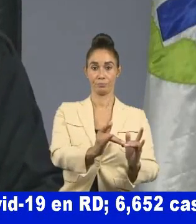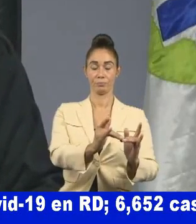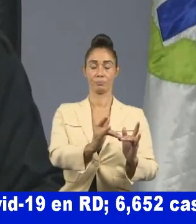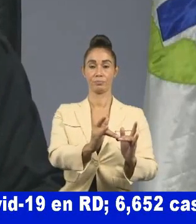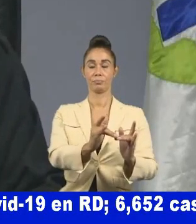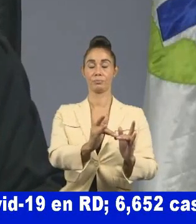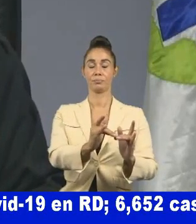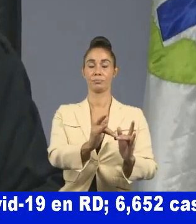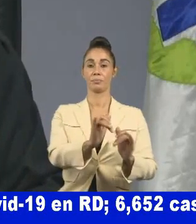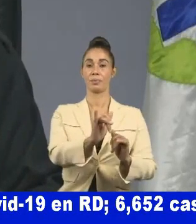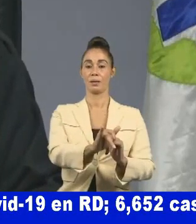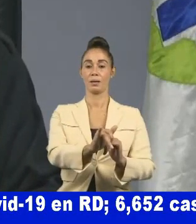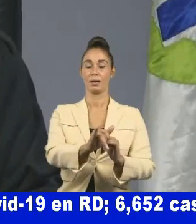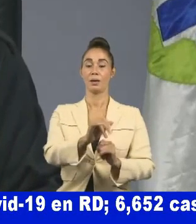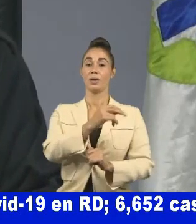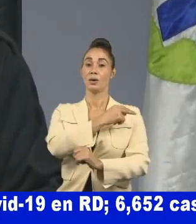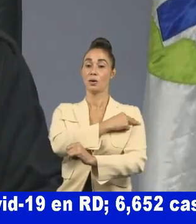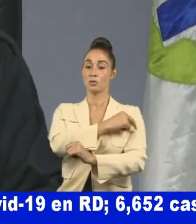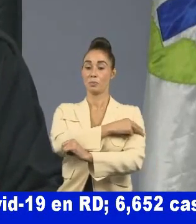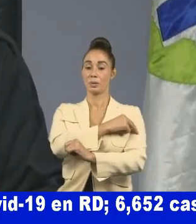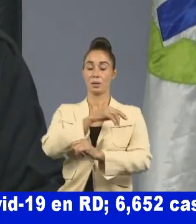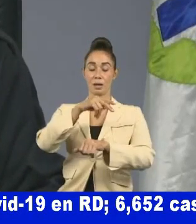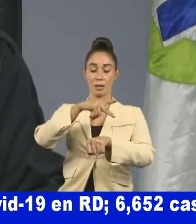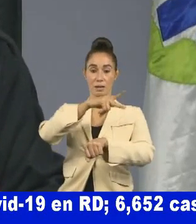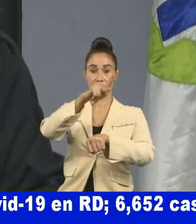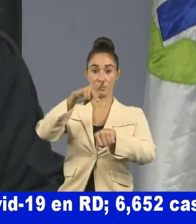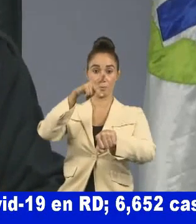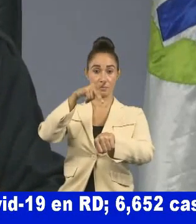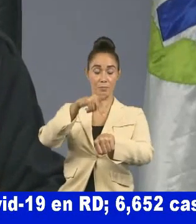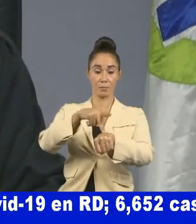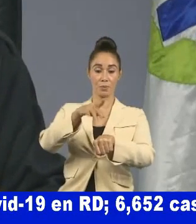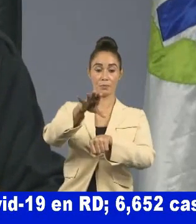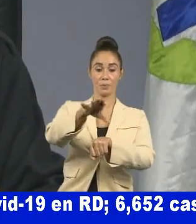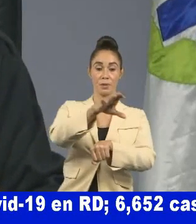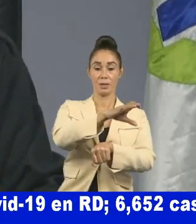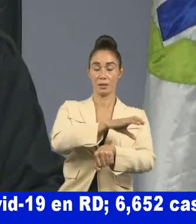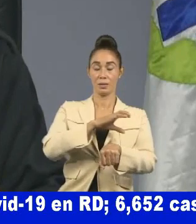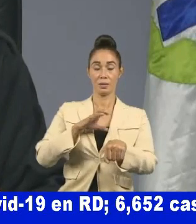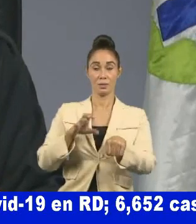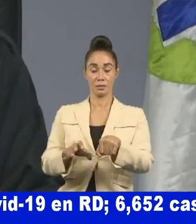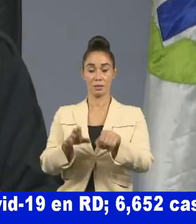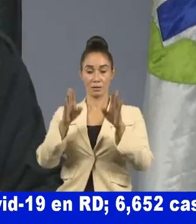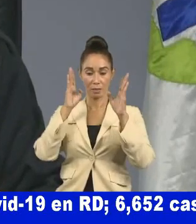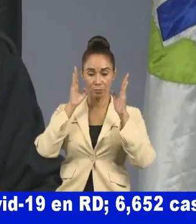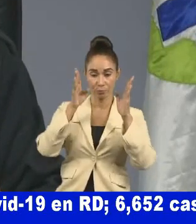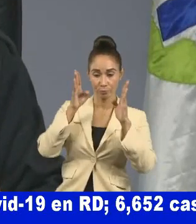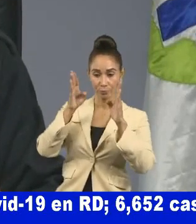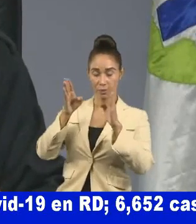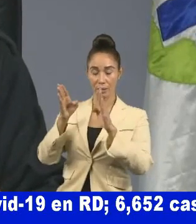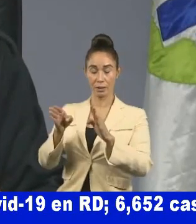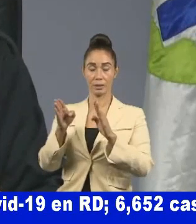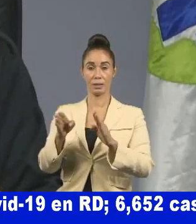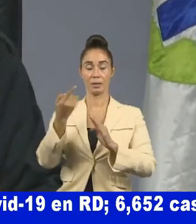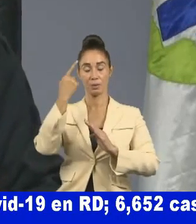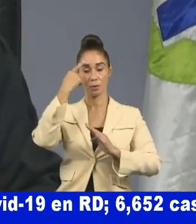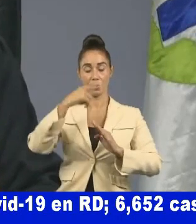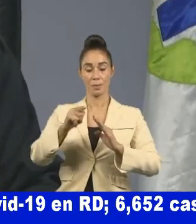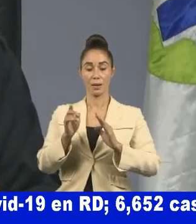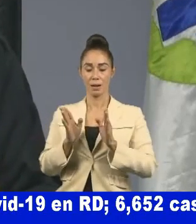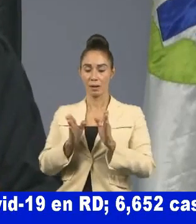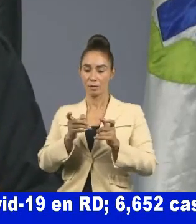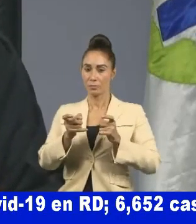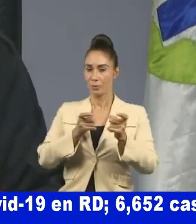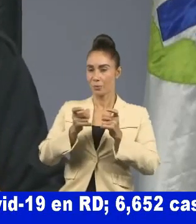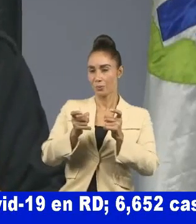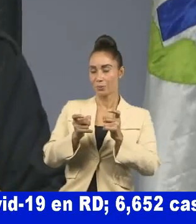los hospitales y provincias que están sirviendo de guía en estos momentos para la medicamentos